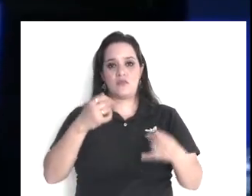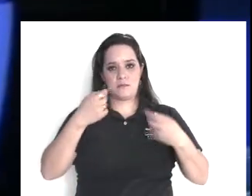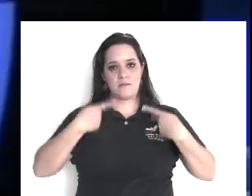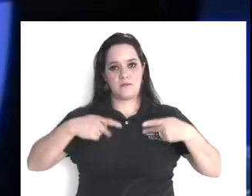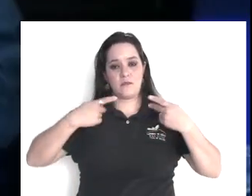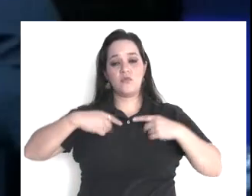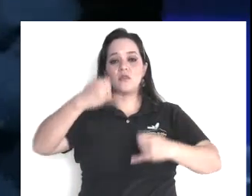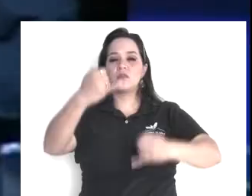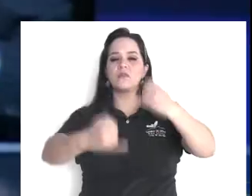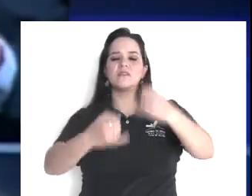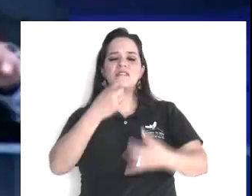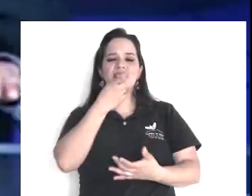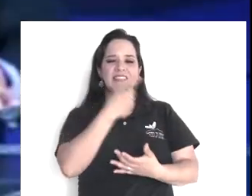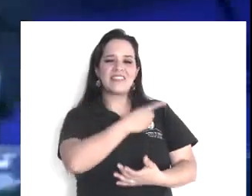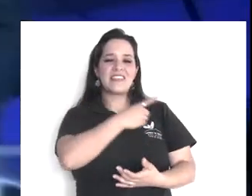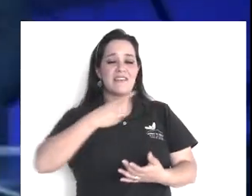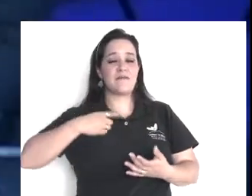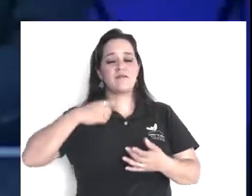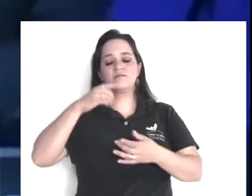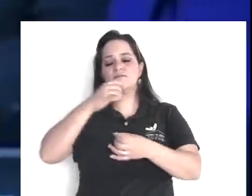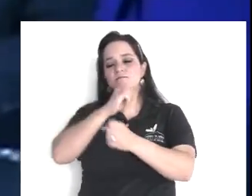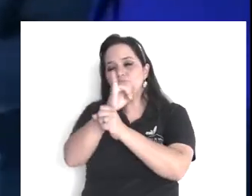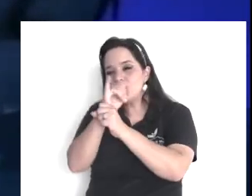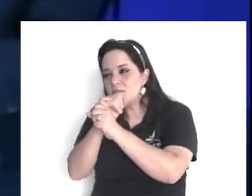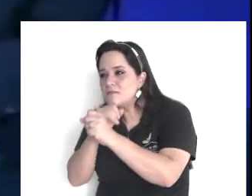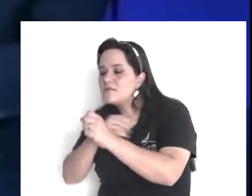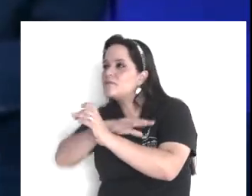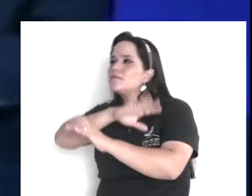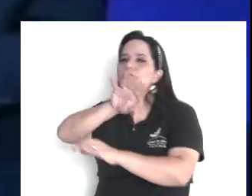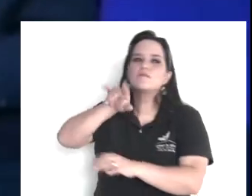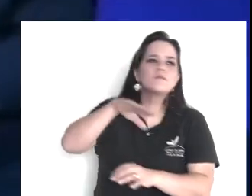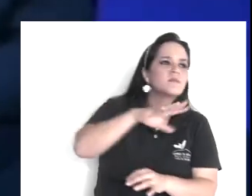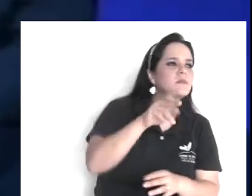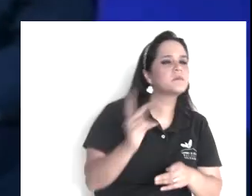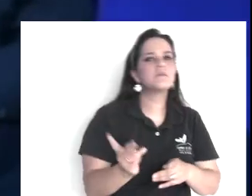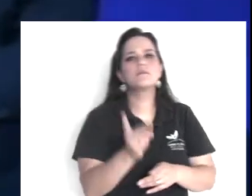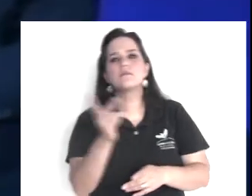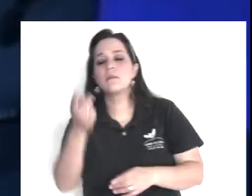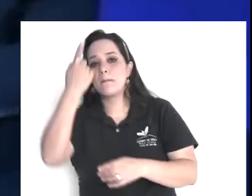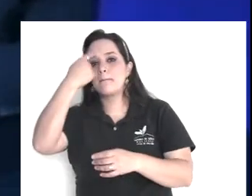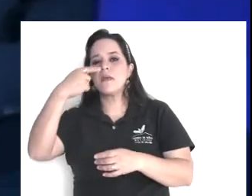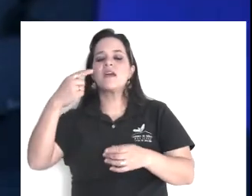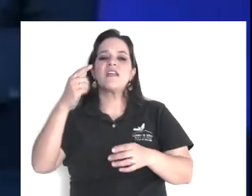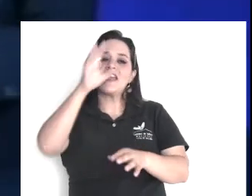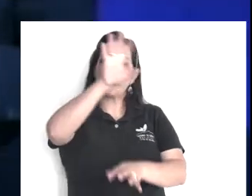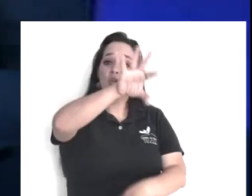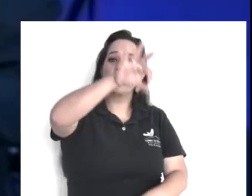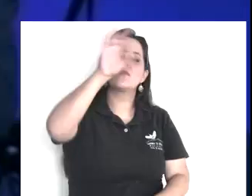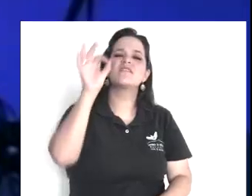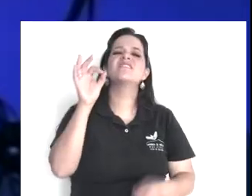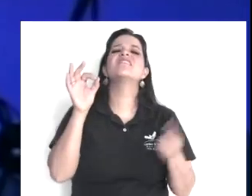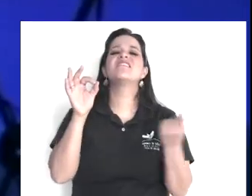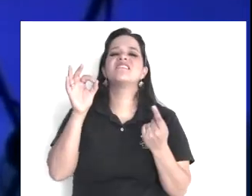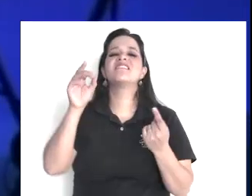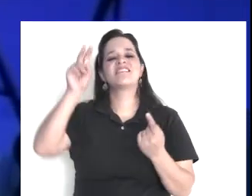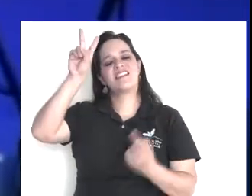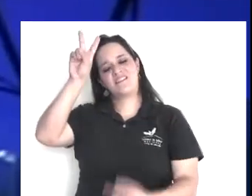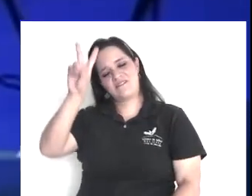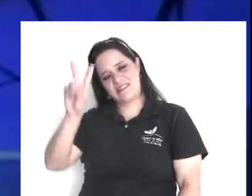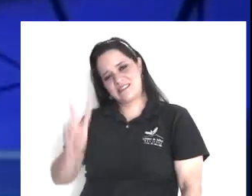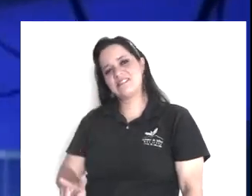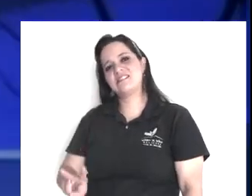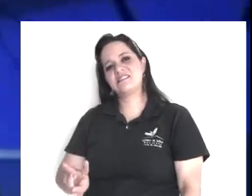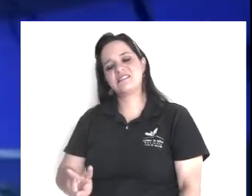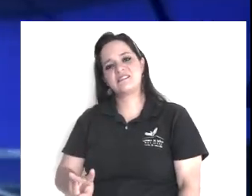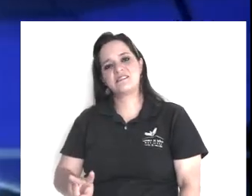hechos, ahora, eso es lo que tienen que hacer, ¿quién es? los jueces, ahora, ¿cómo aplicar esto,